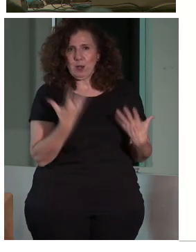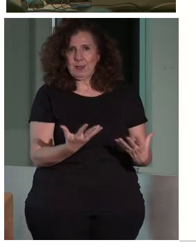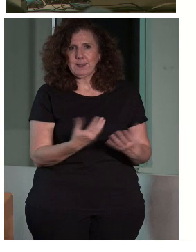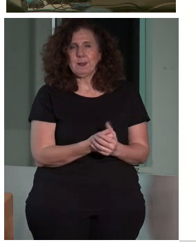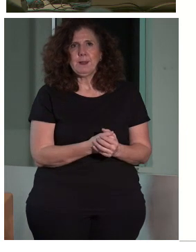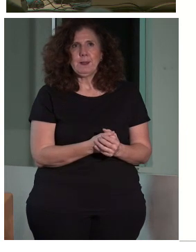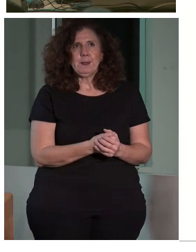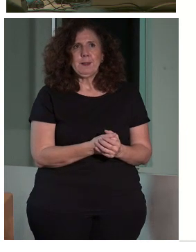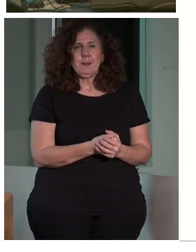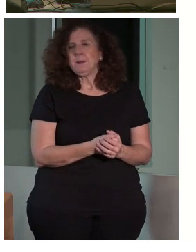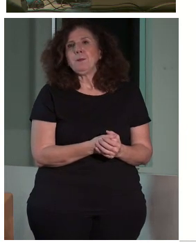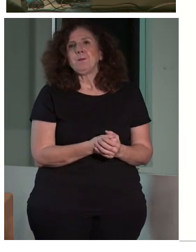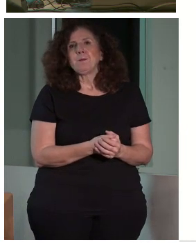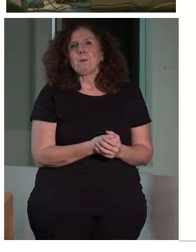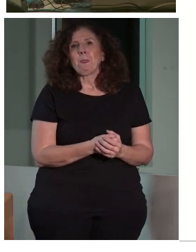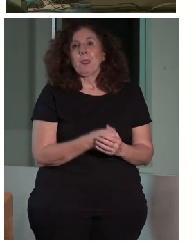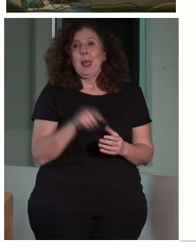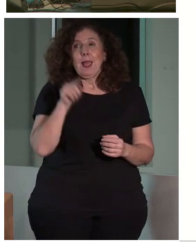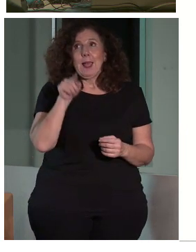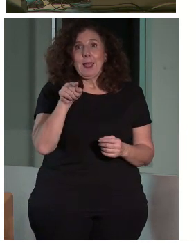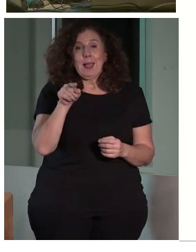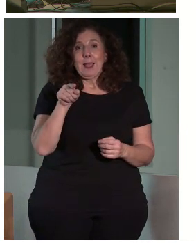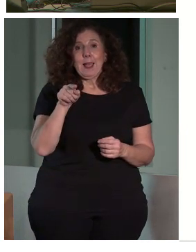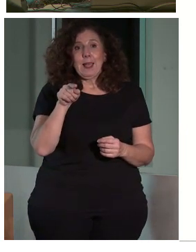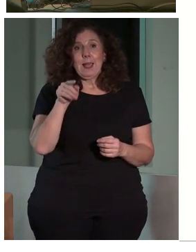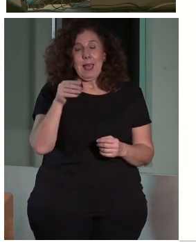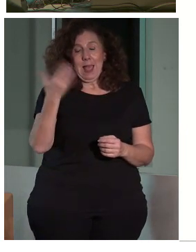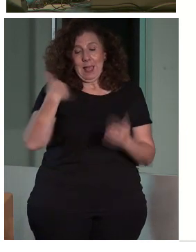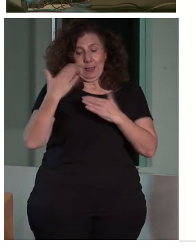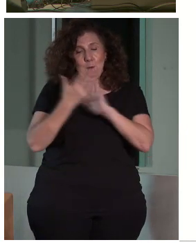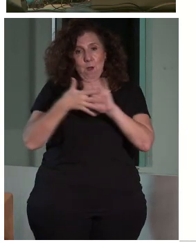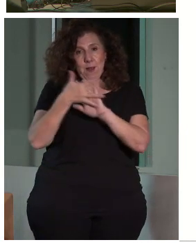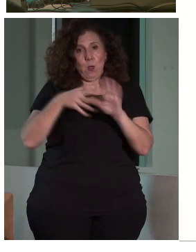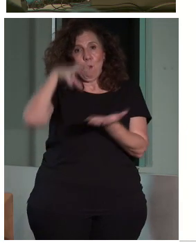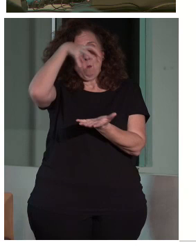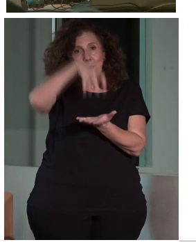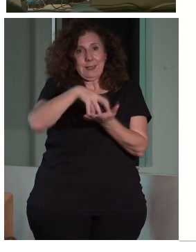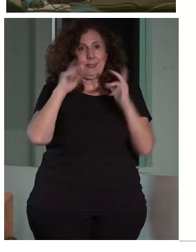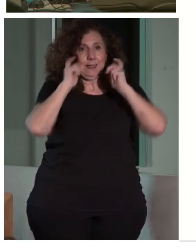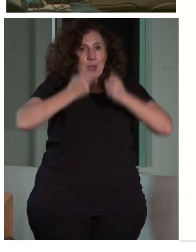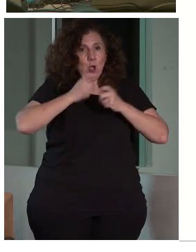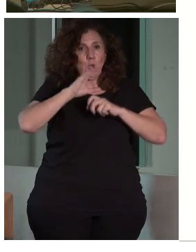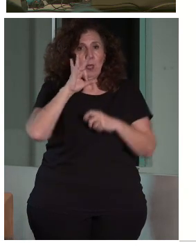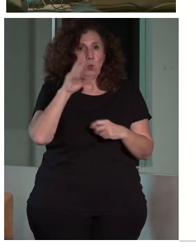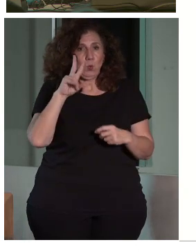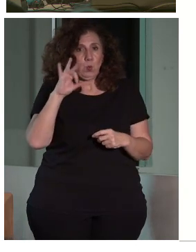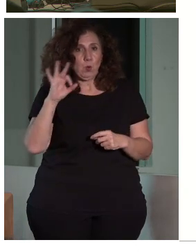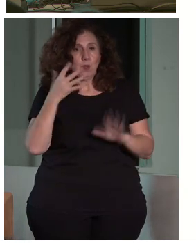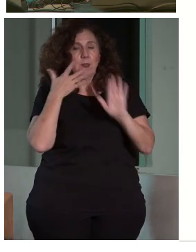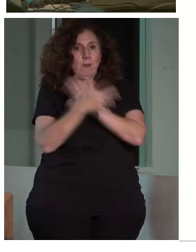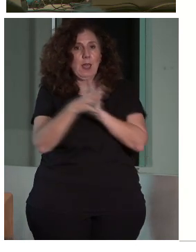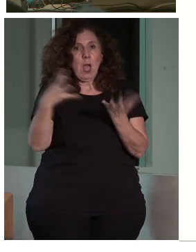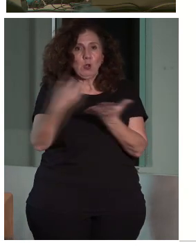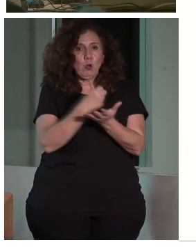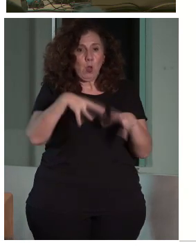a ese edificio se le estaba dando un valor global y por igual a